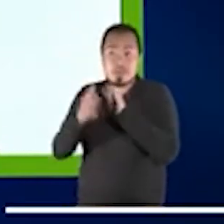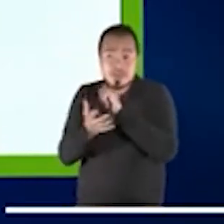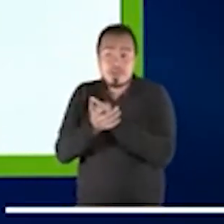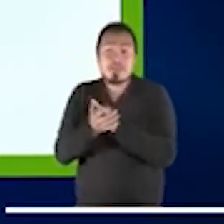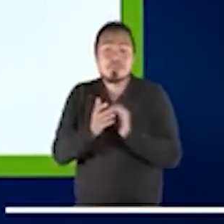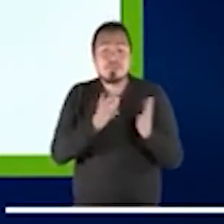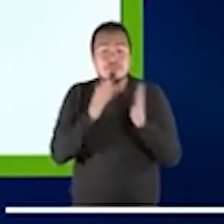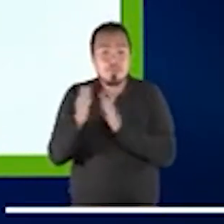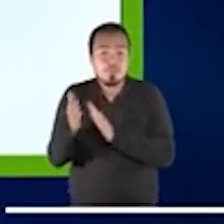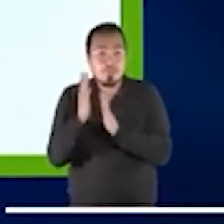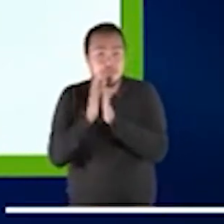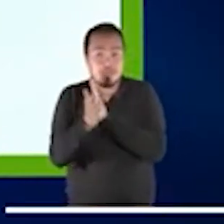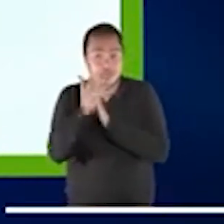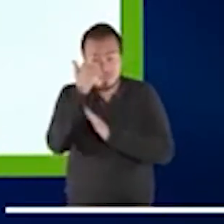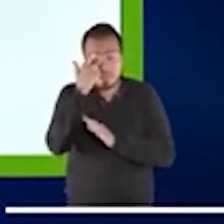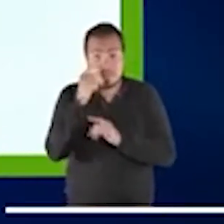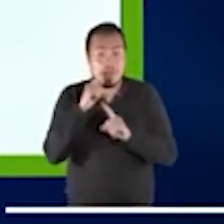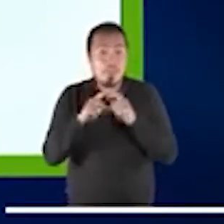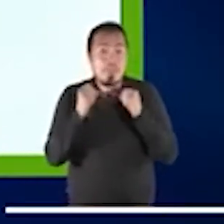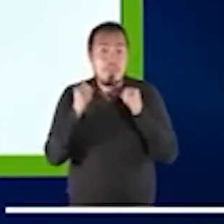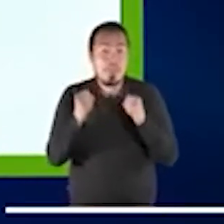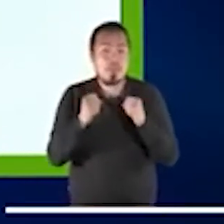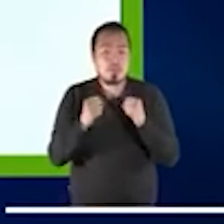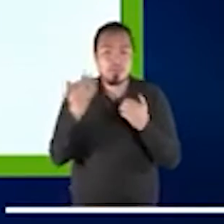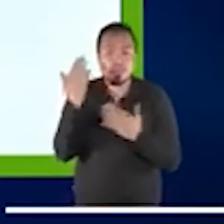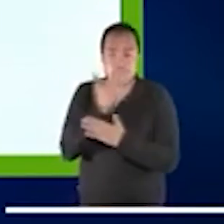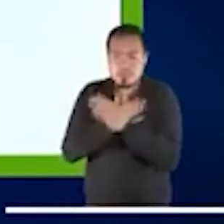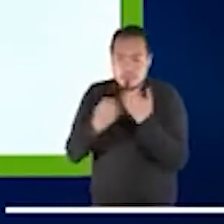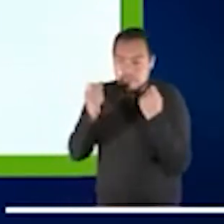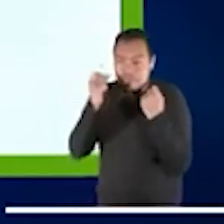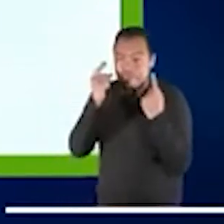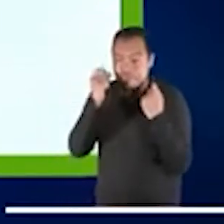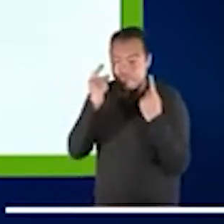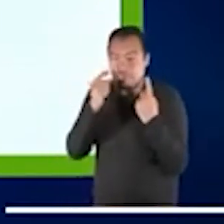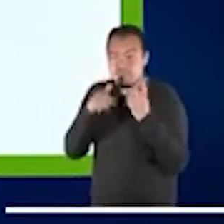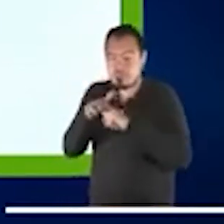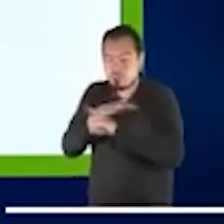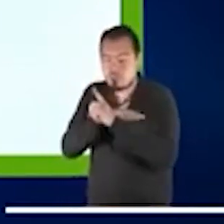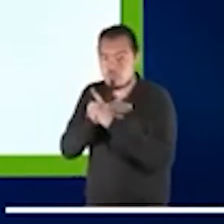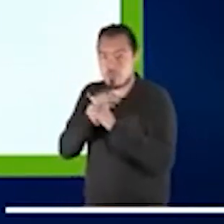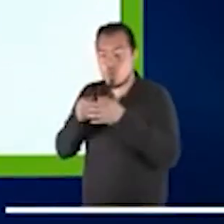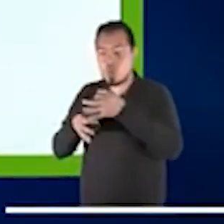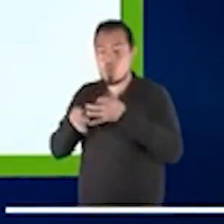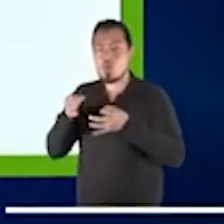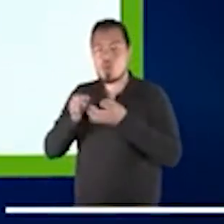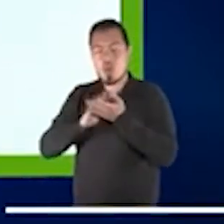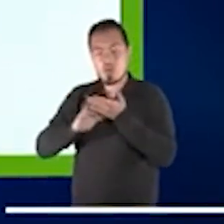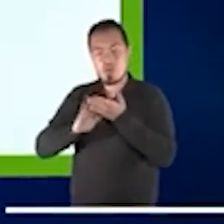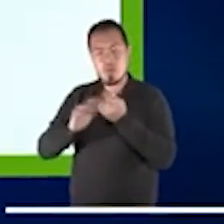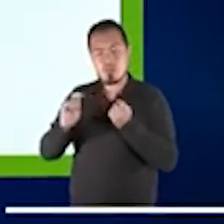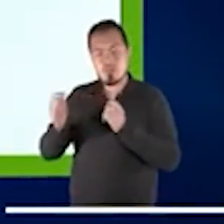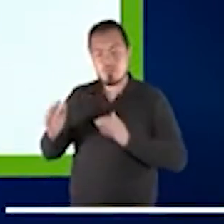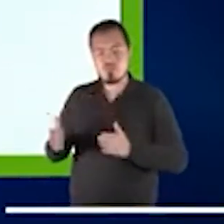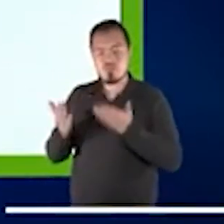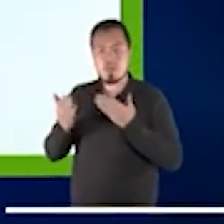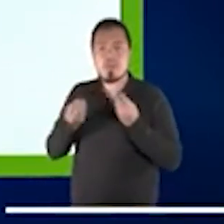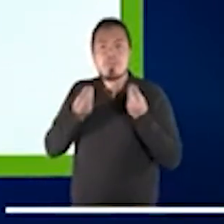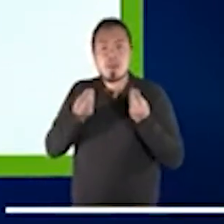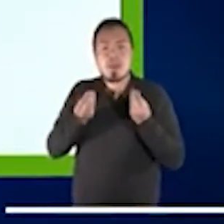simplemente para entender cómo adaptar las prácticas de justicia reparativa para que se entreguen en línea,